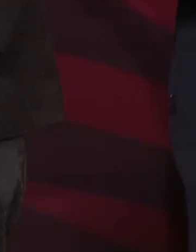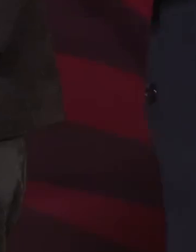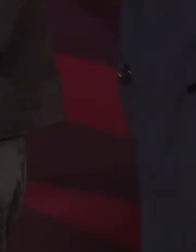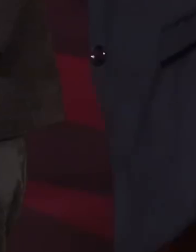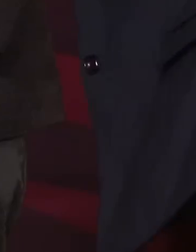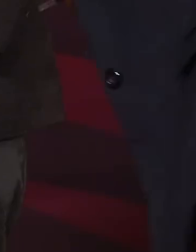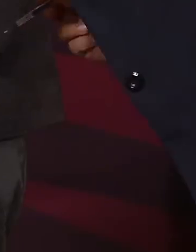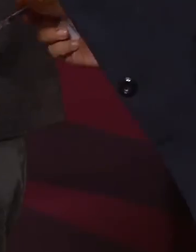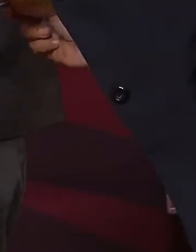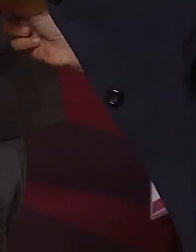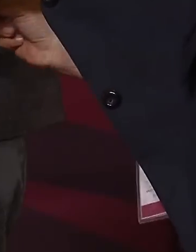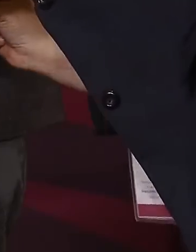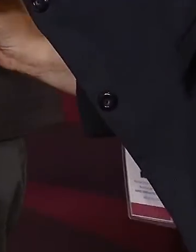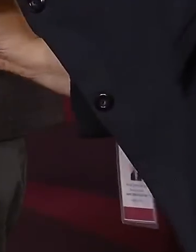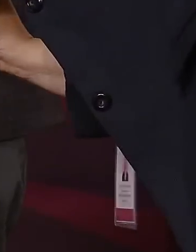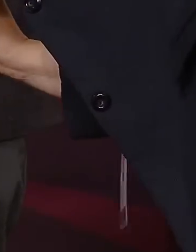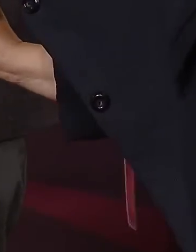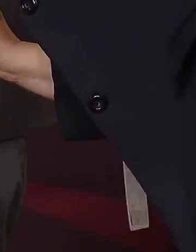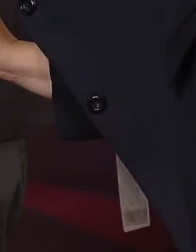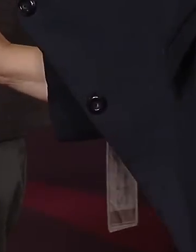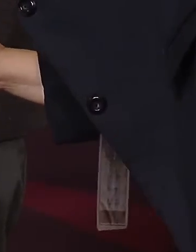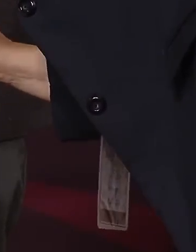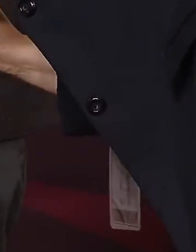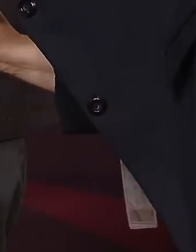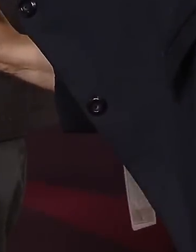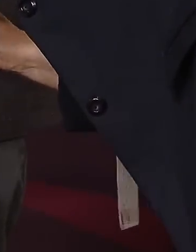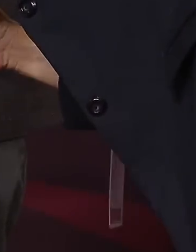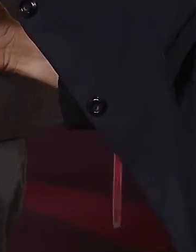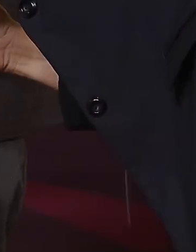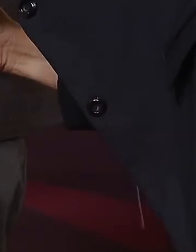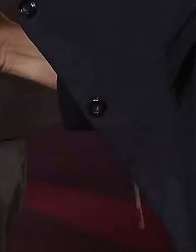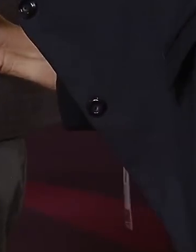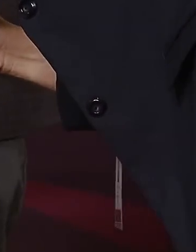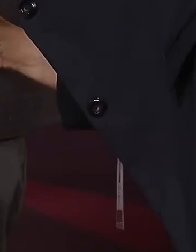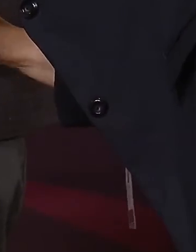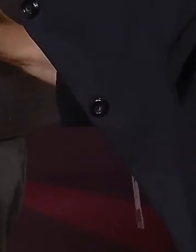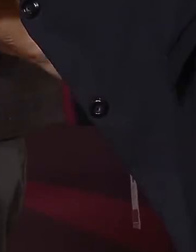En hospitales del Seguro Social.